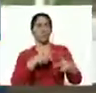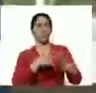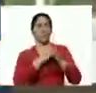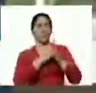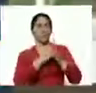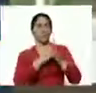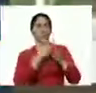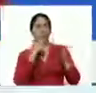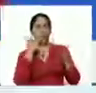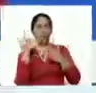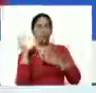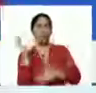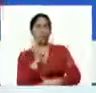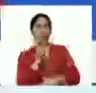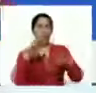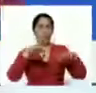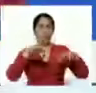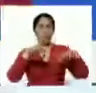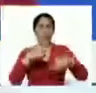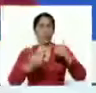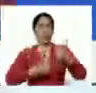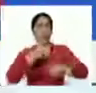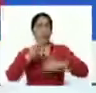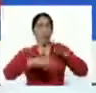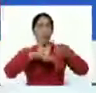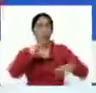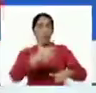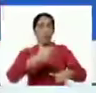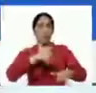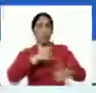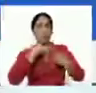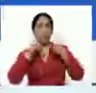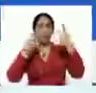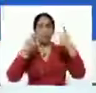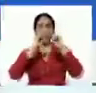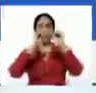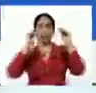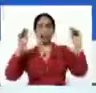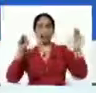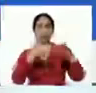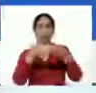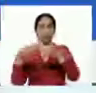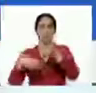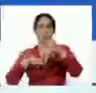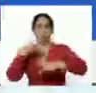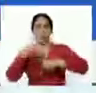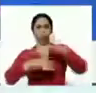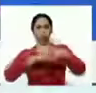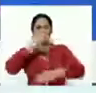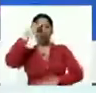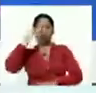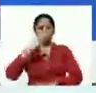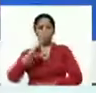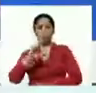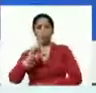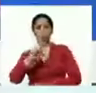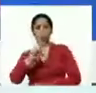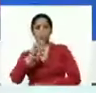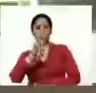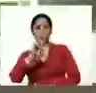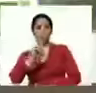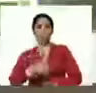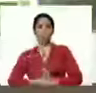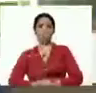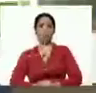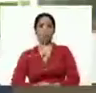las lluvias. ¿Cuáles son los pasos que vamos a dar? ¿Cuál es nuestro mensaje a los sectores productivos? Coronel Comandante Castro Soteldo, por favor.